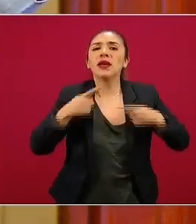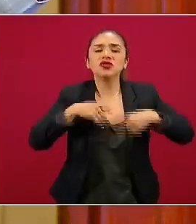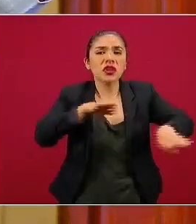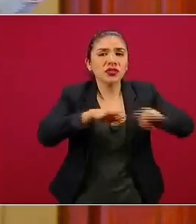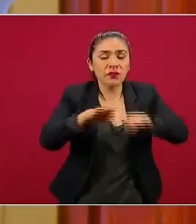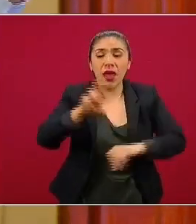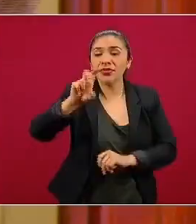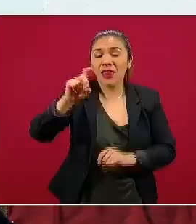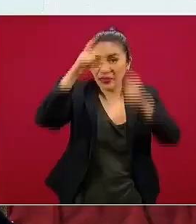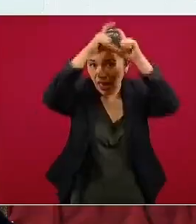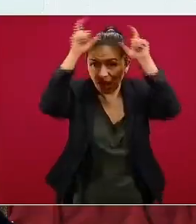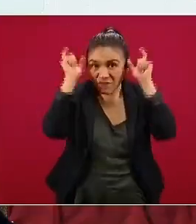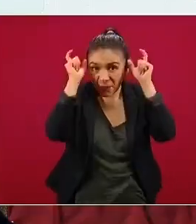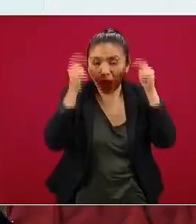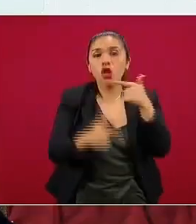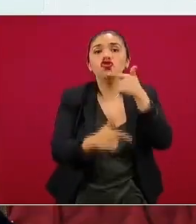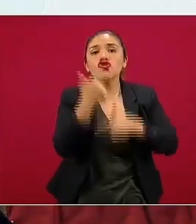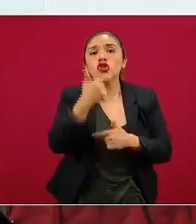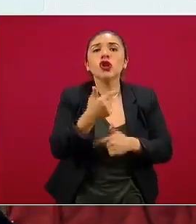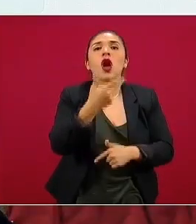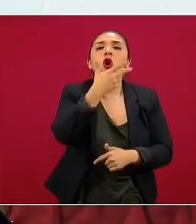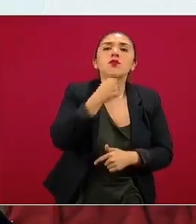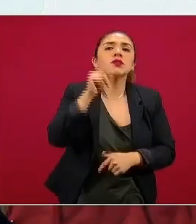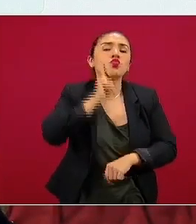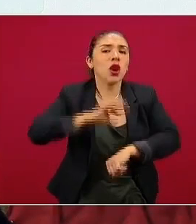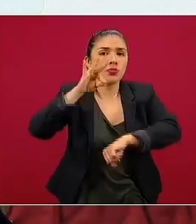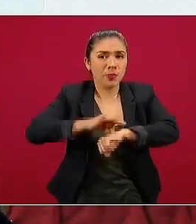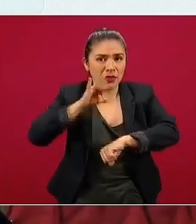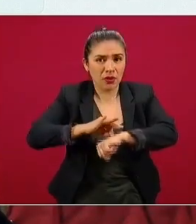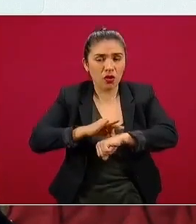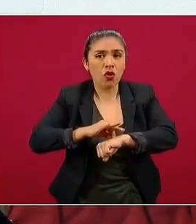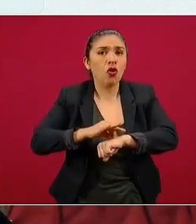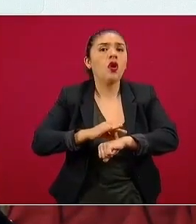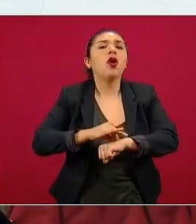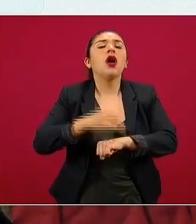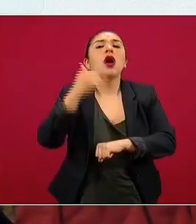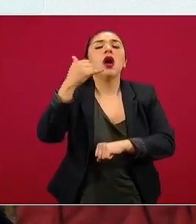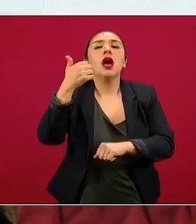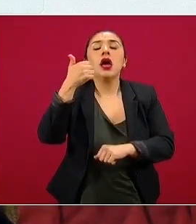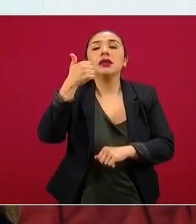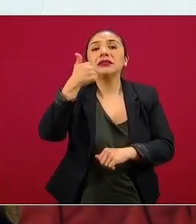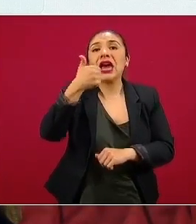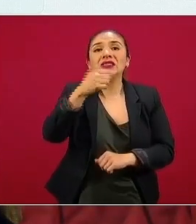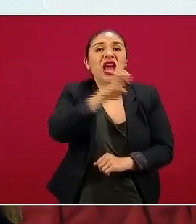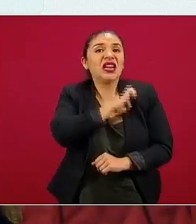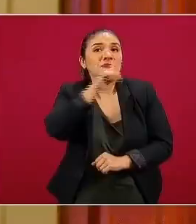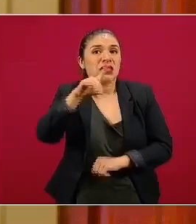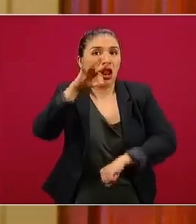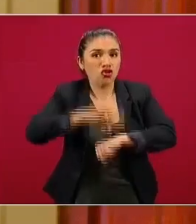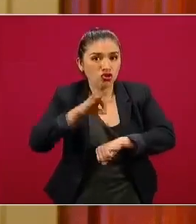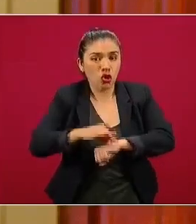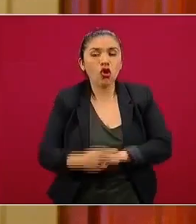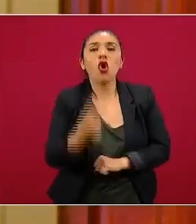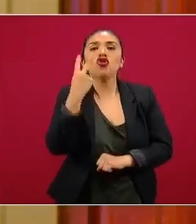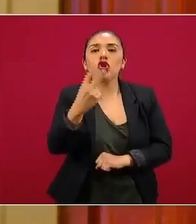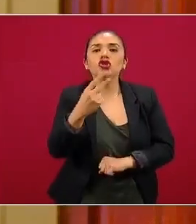enfermeras, 12 médicas y médicos generales y 6 especialistas y 2